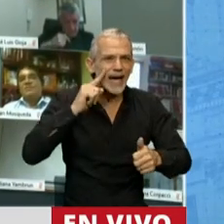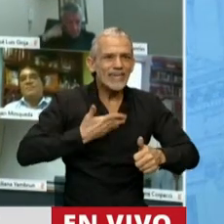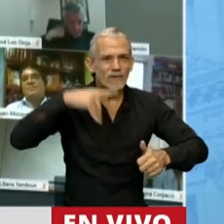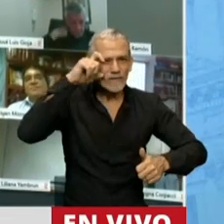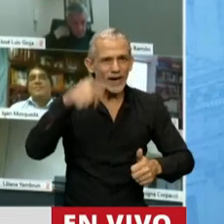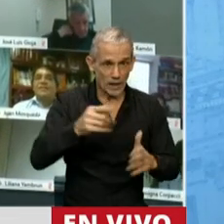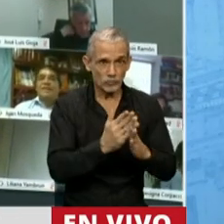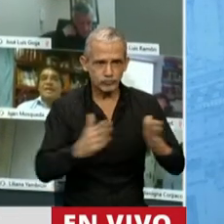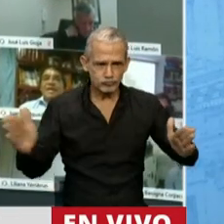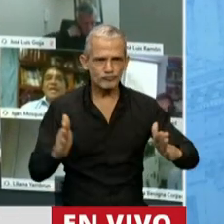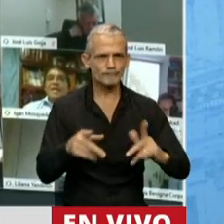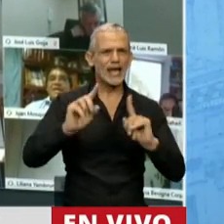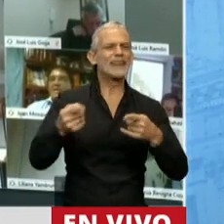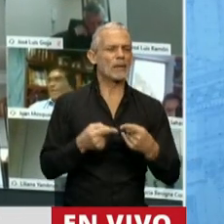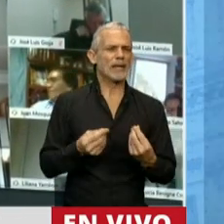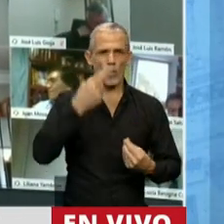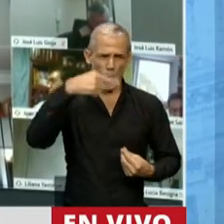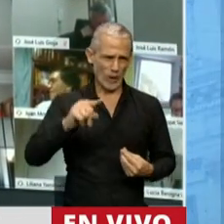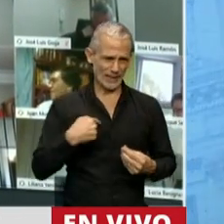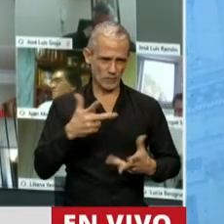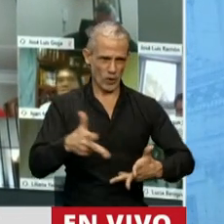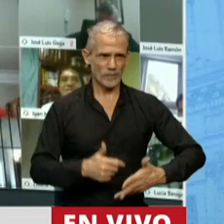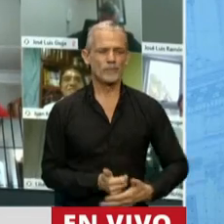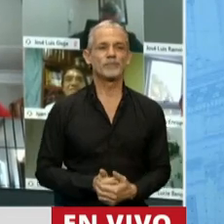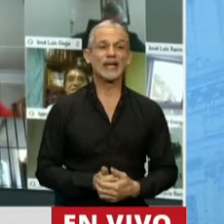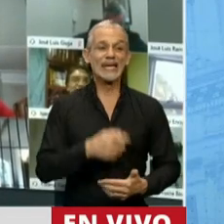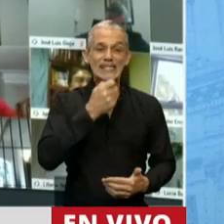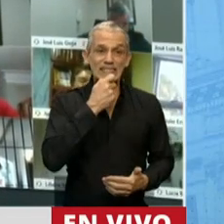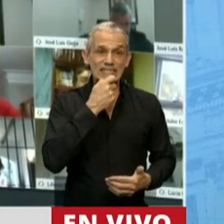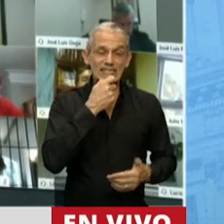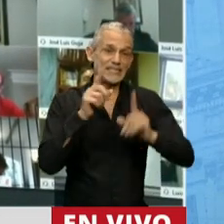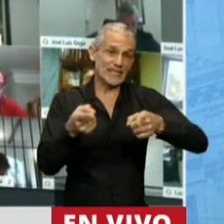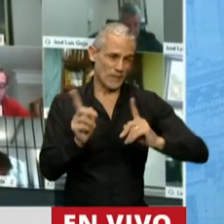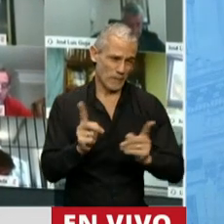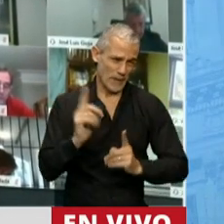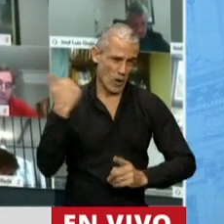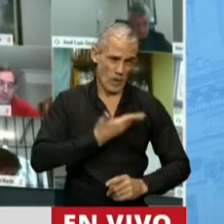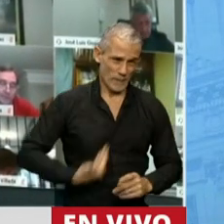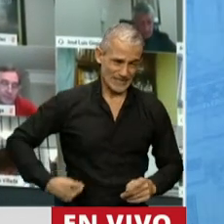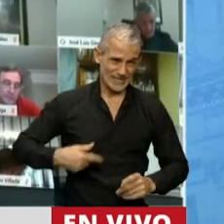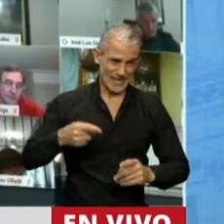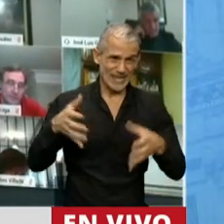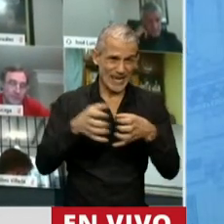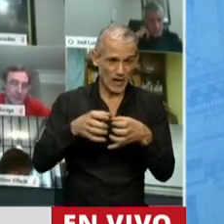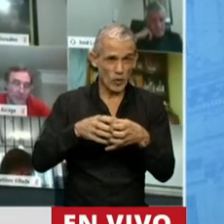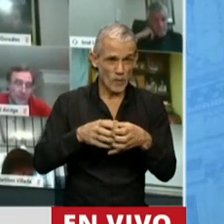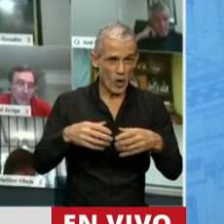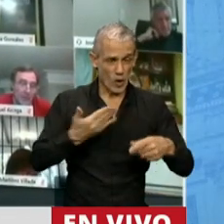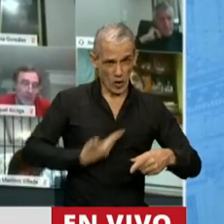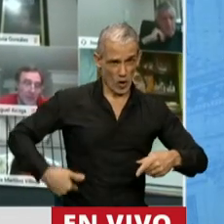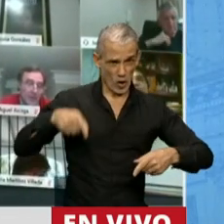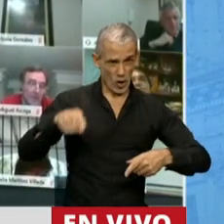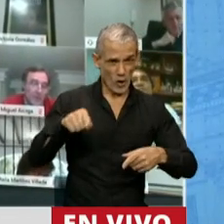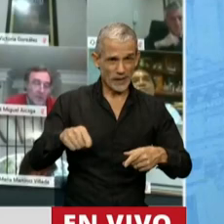este contraste. Y por último, lo que quiero decir es que si también lo que dijo el Presidente de la bancada oficialista en la última